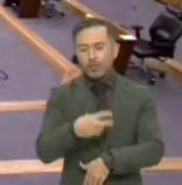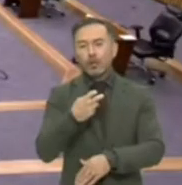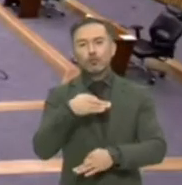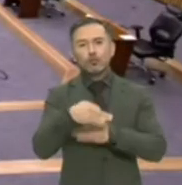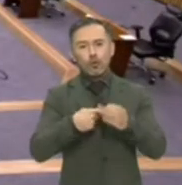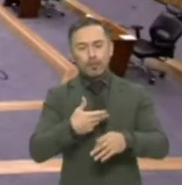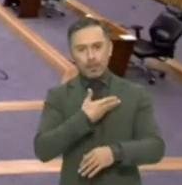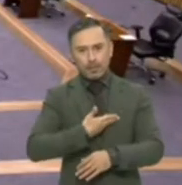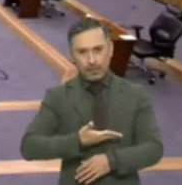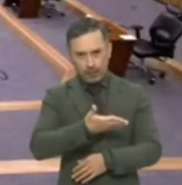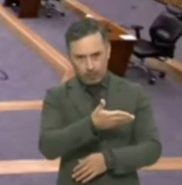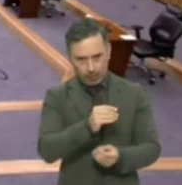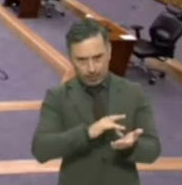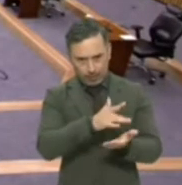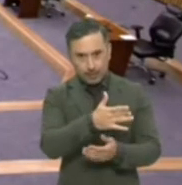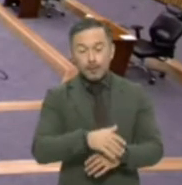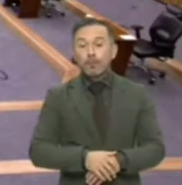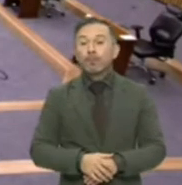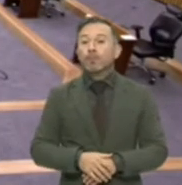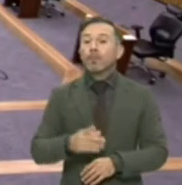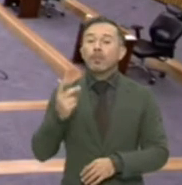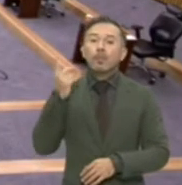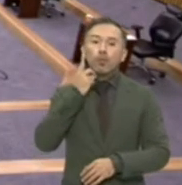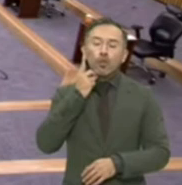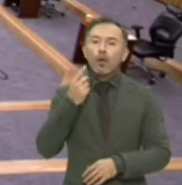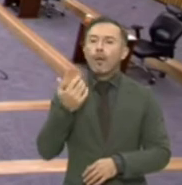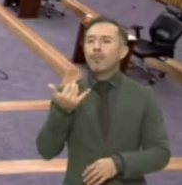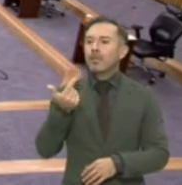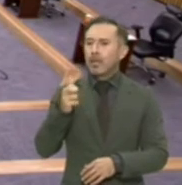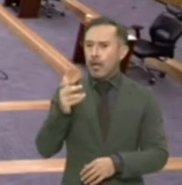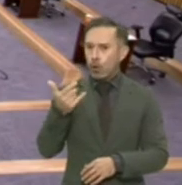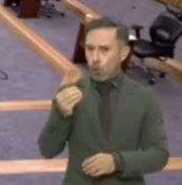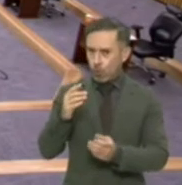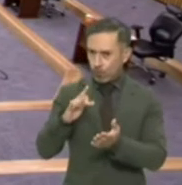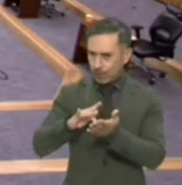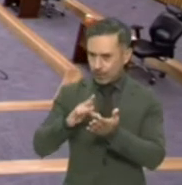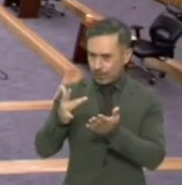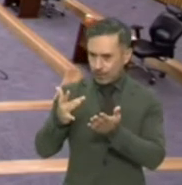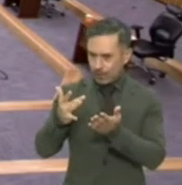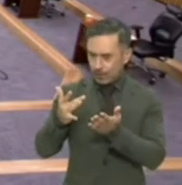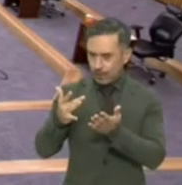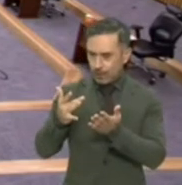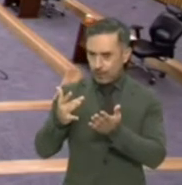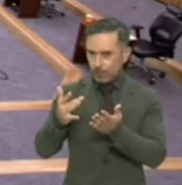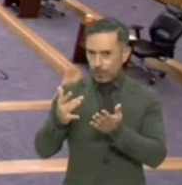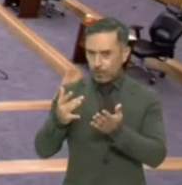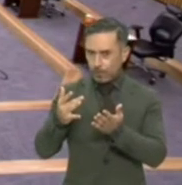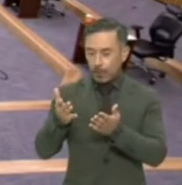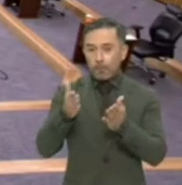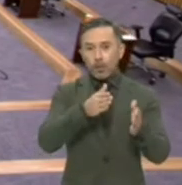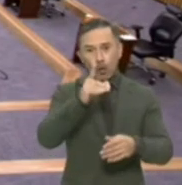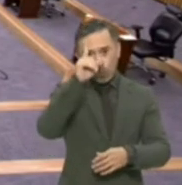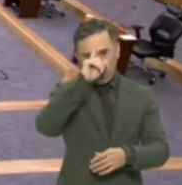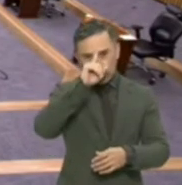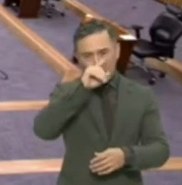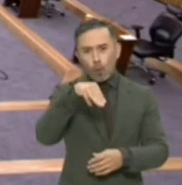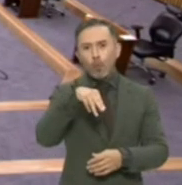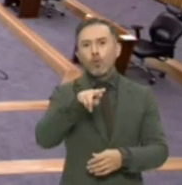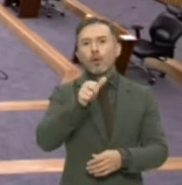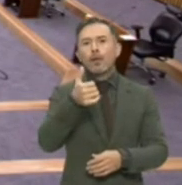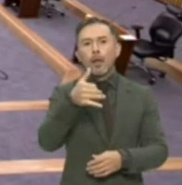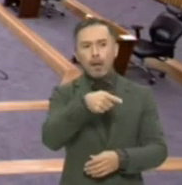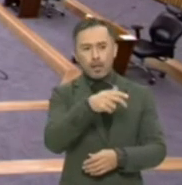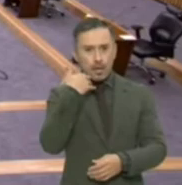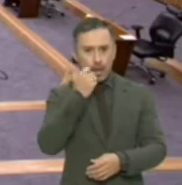gracias, diputado Yergo. Diputado, señor representante, el consejero Murayana desea hacerle una pregunta. ¿La